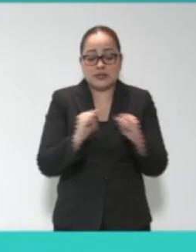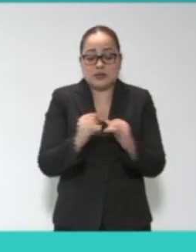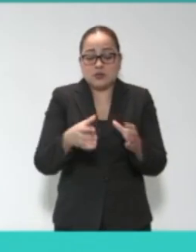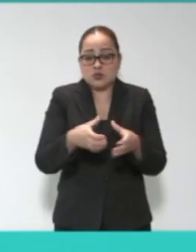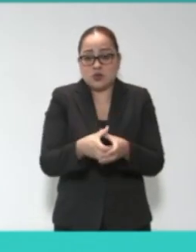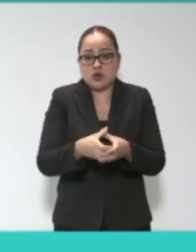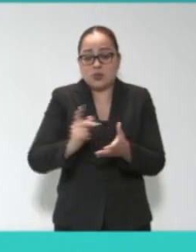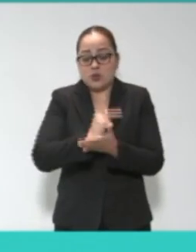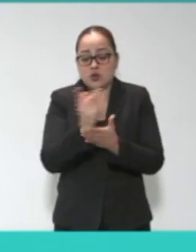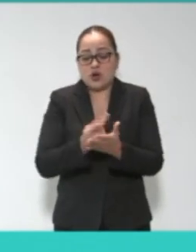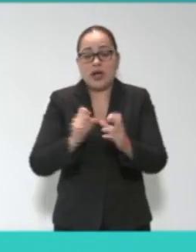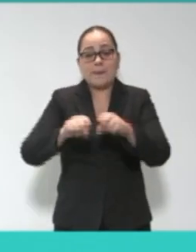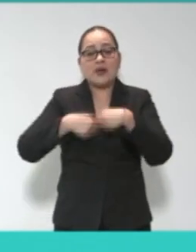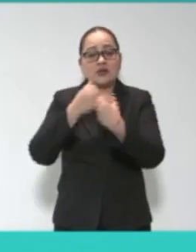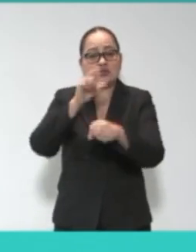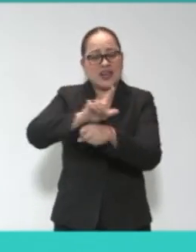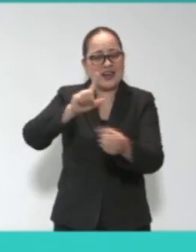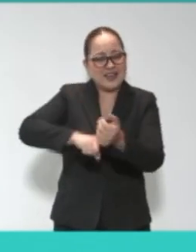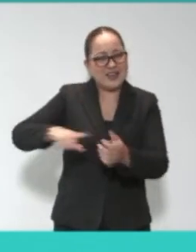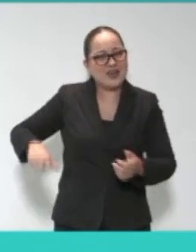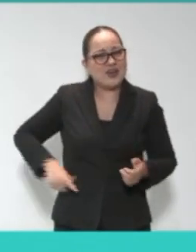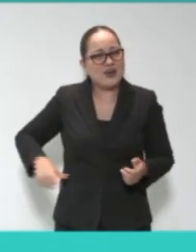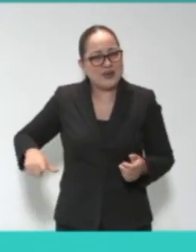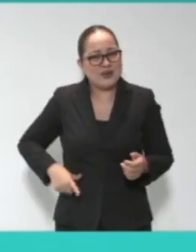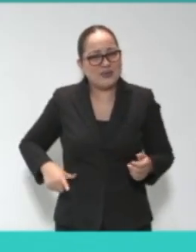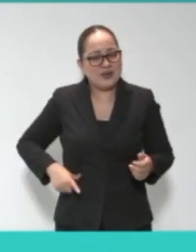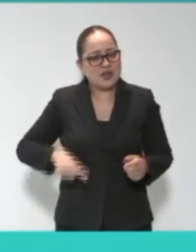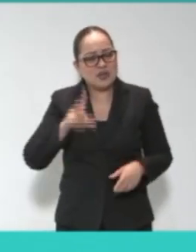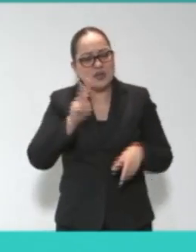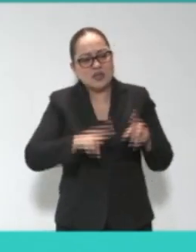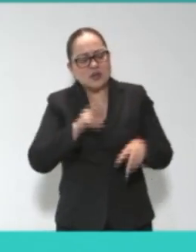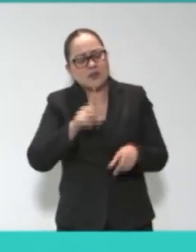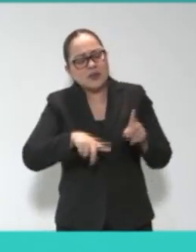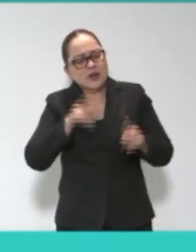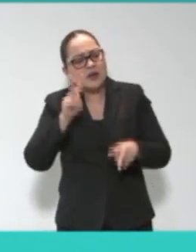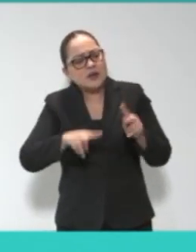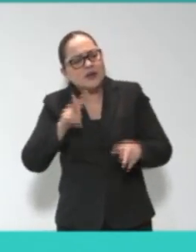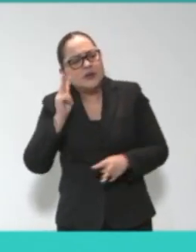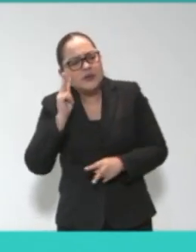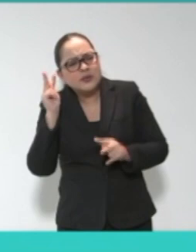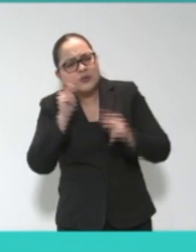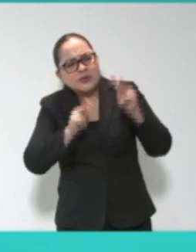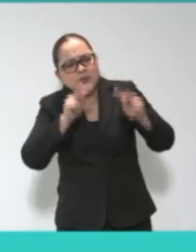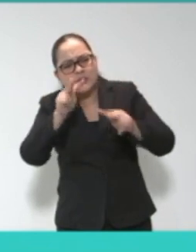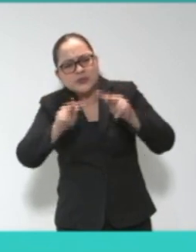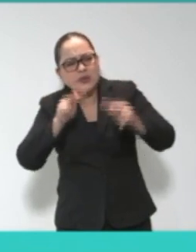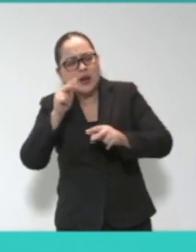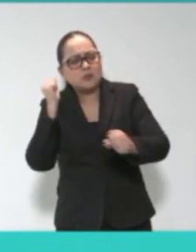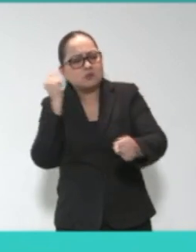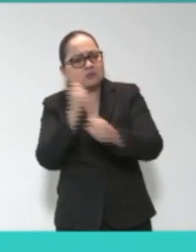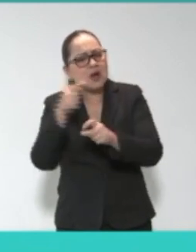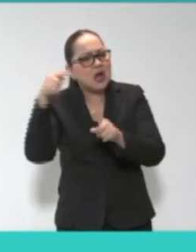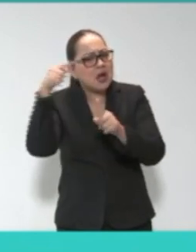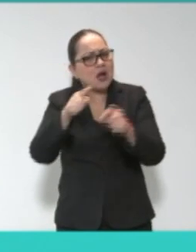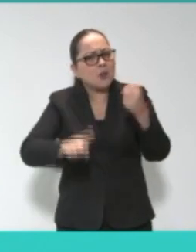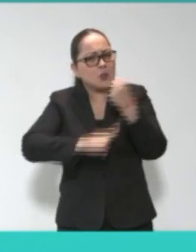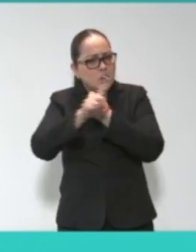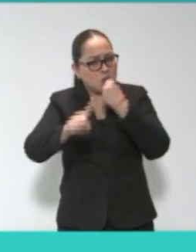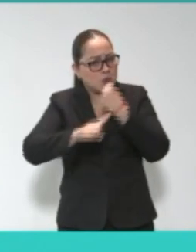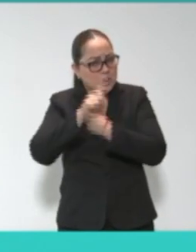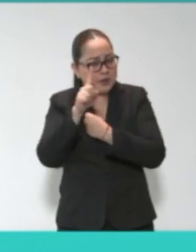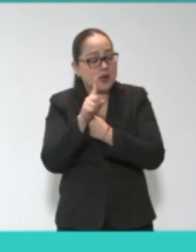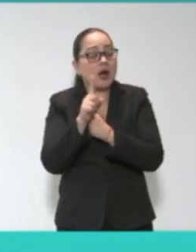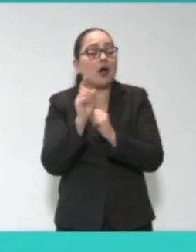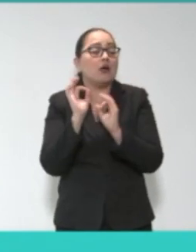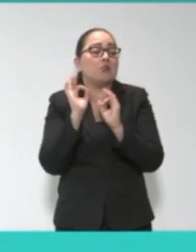programas sociales que son creados a partir de una efectiva inspección o medición previa de las